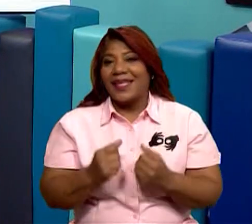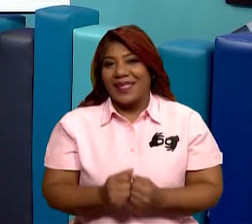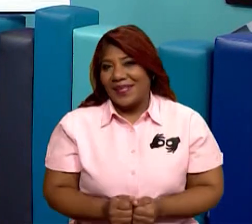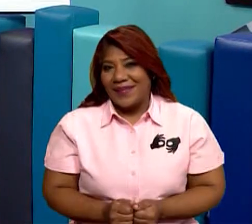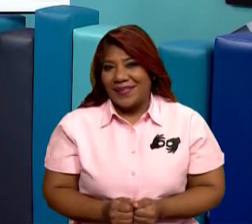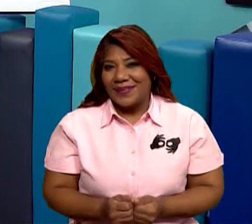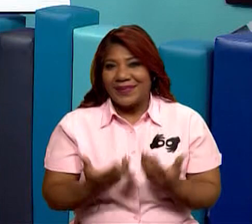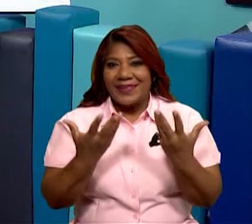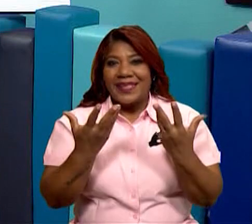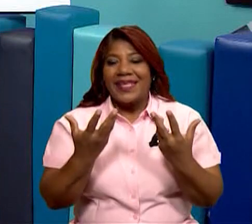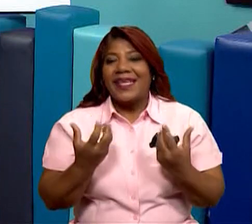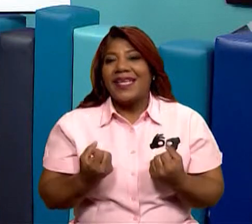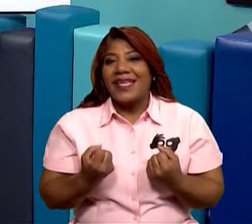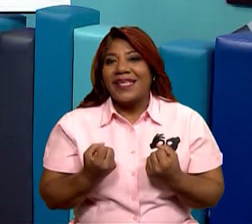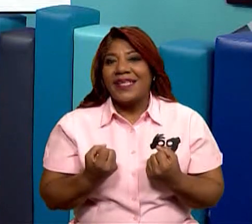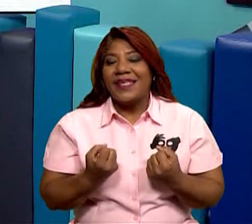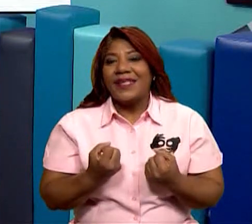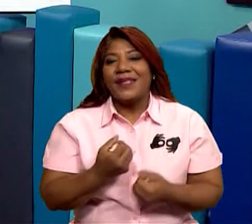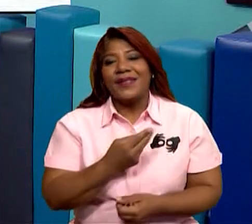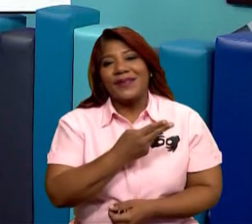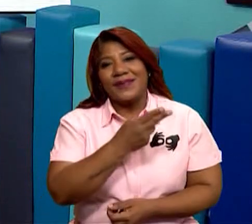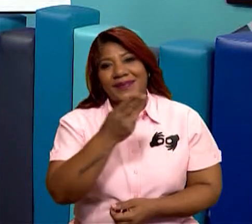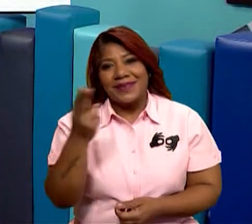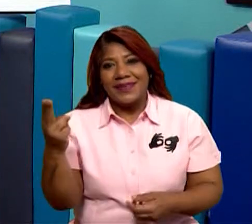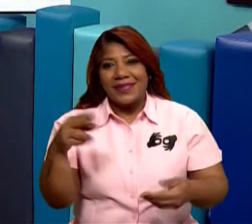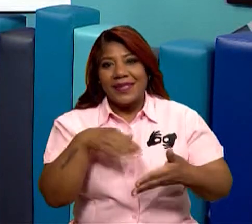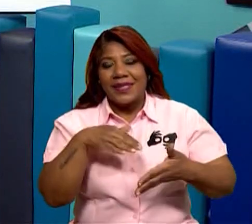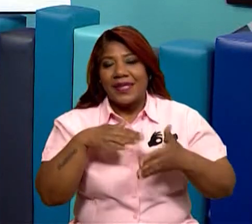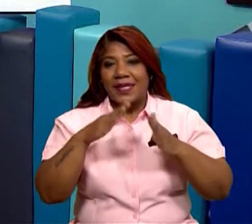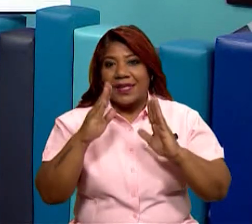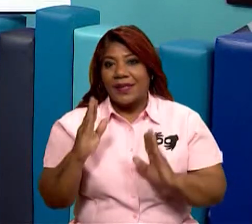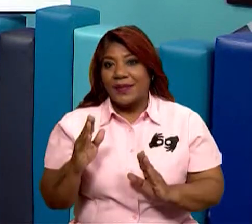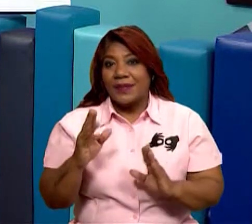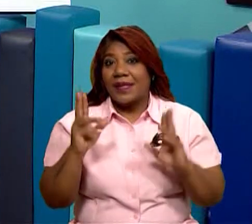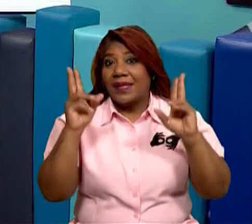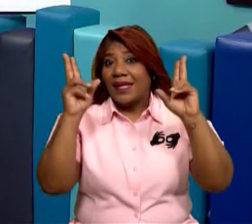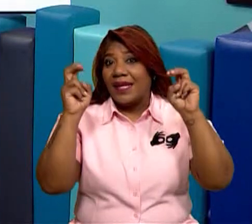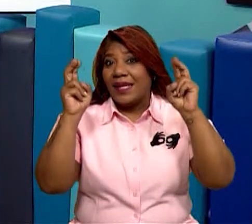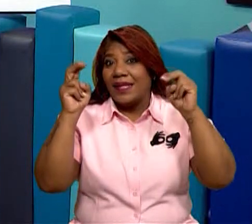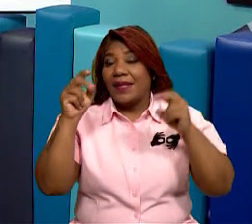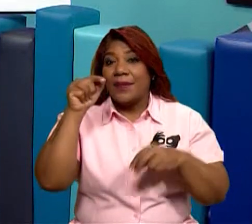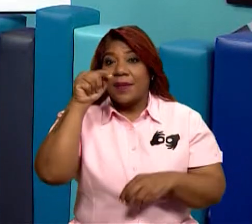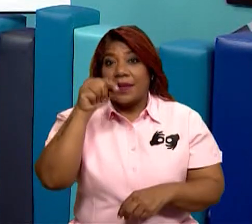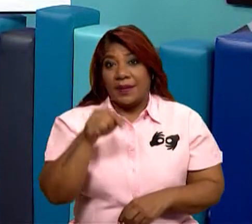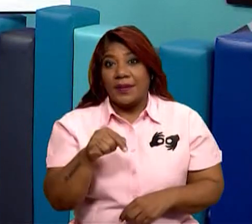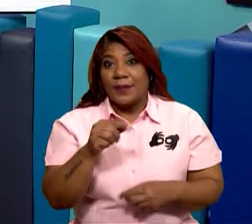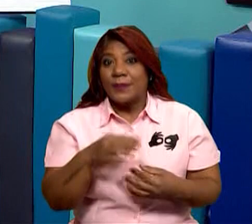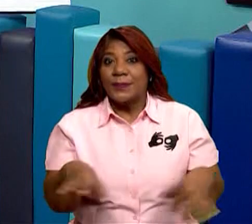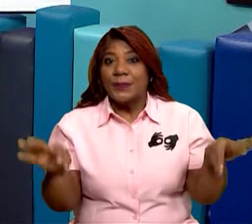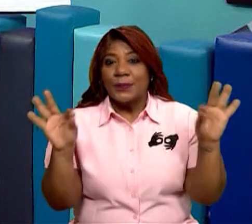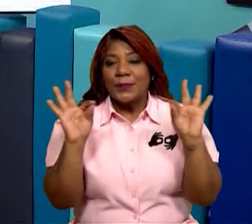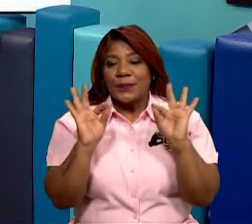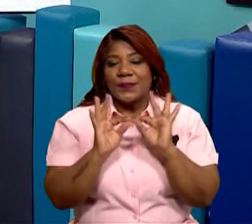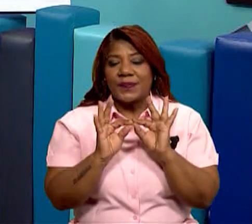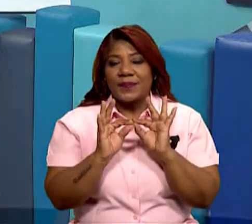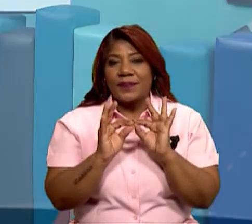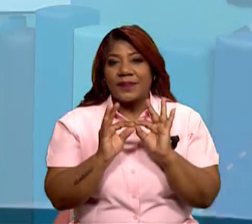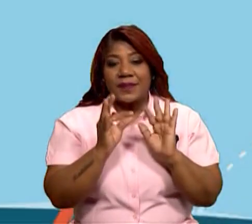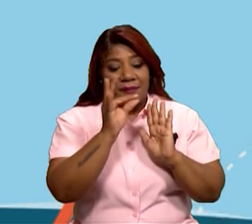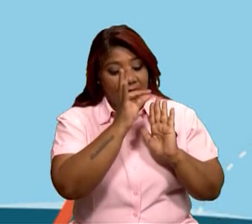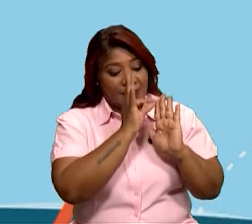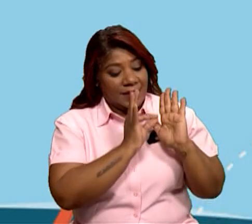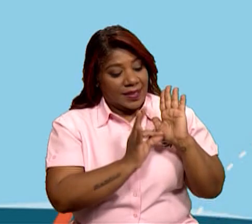mis queridos estudiantes. Hoy vamos a proceder con nuestro tema bien importante. La